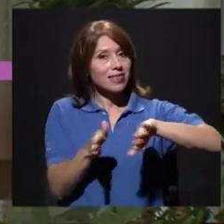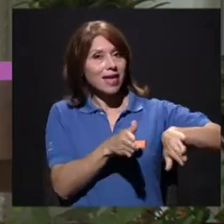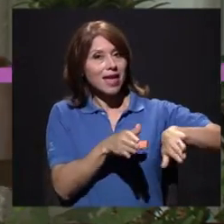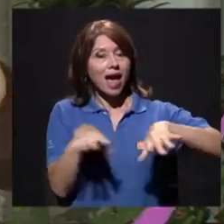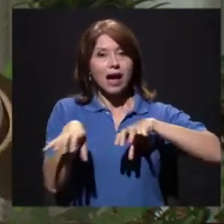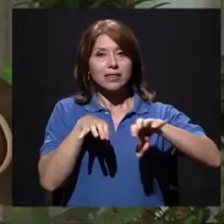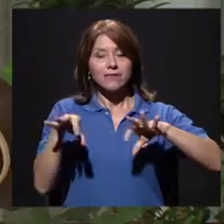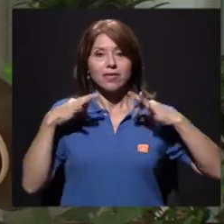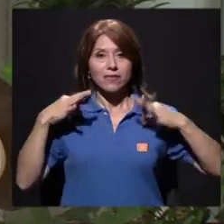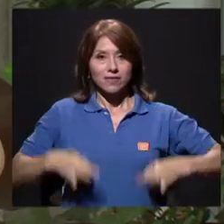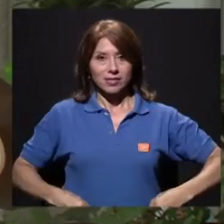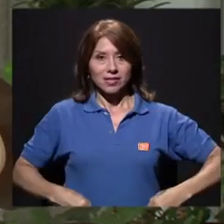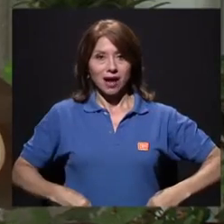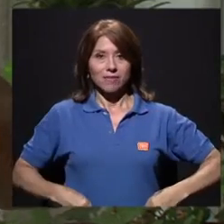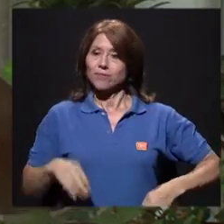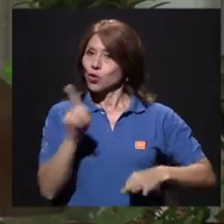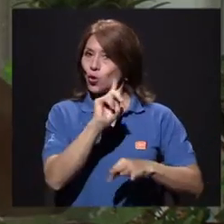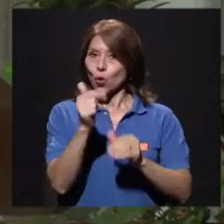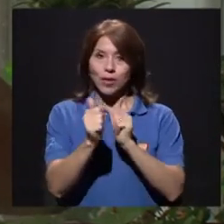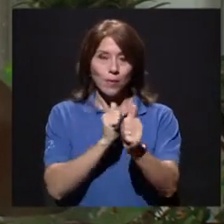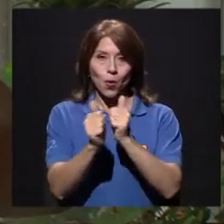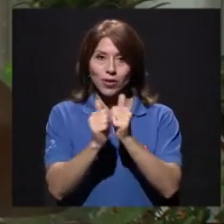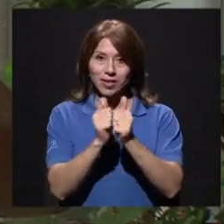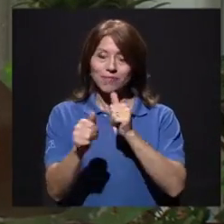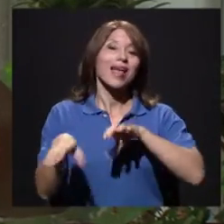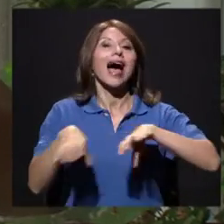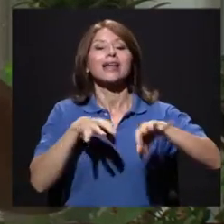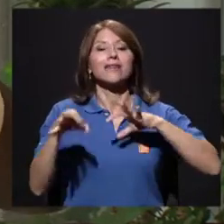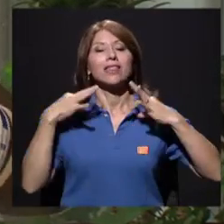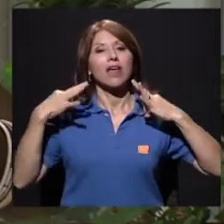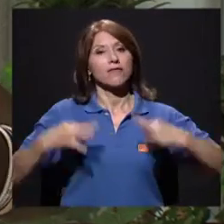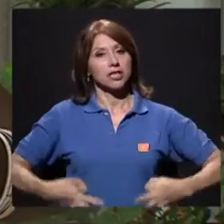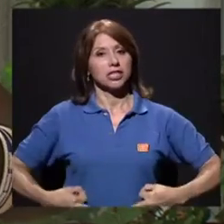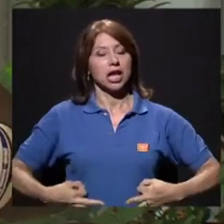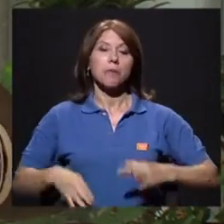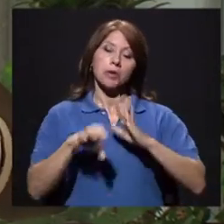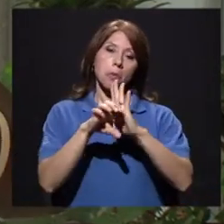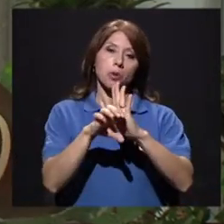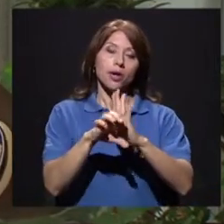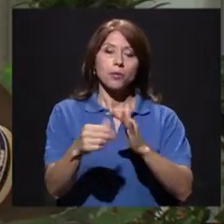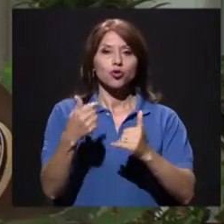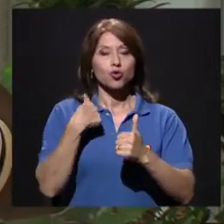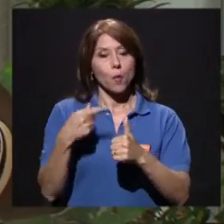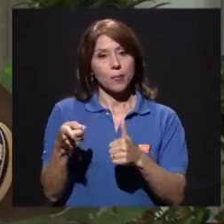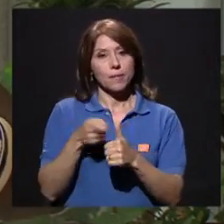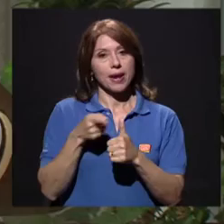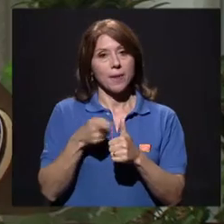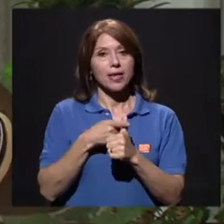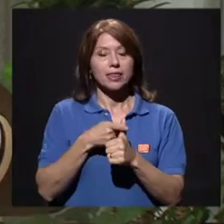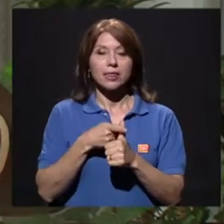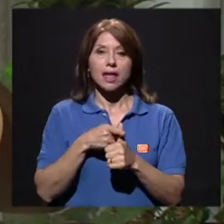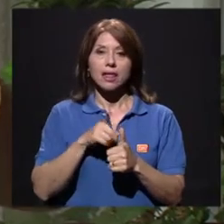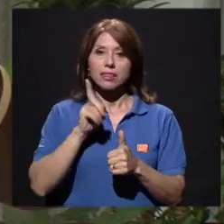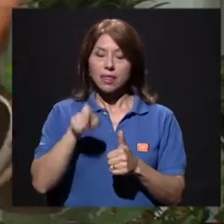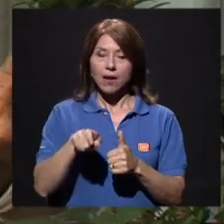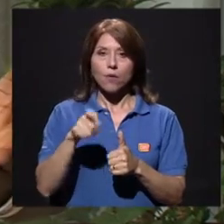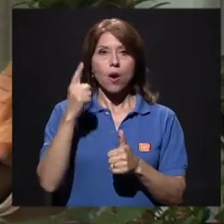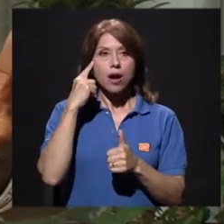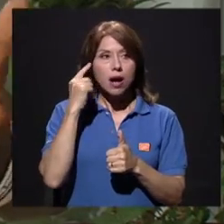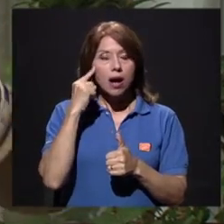tal, que no es deporte. Entonces, si yo empiezo a hacer actividad física, yo primeramente tengo que